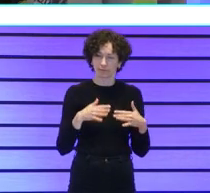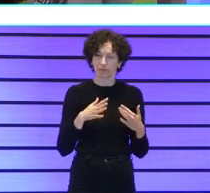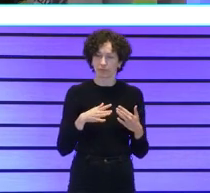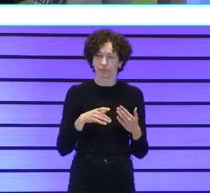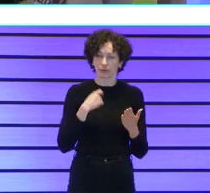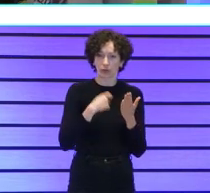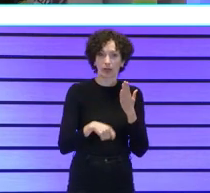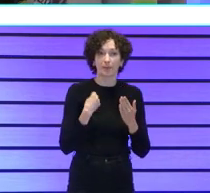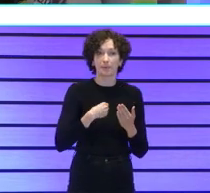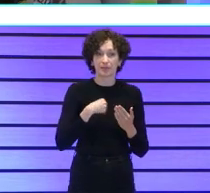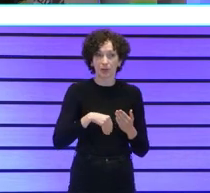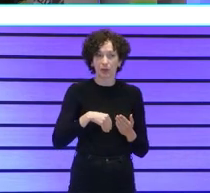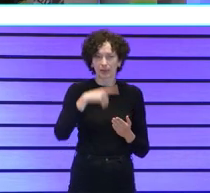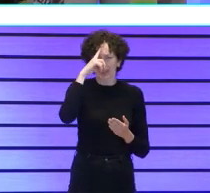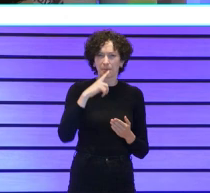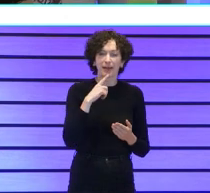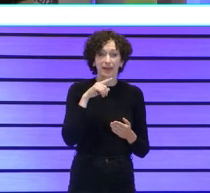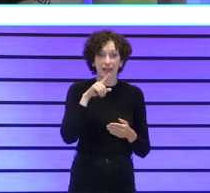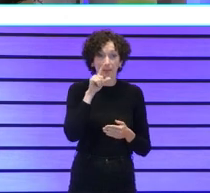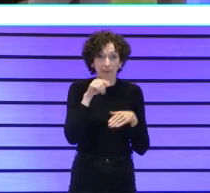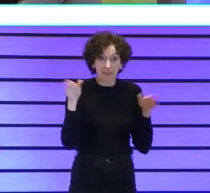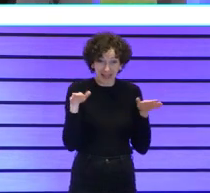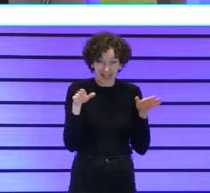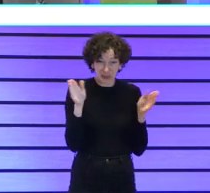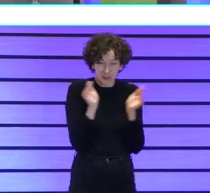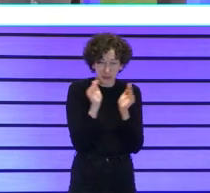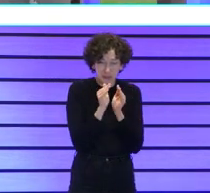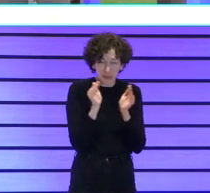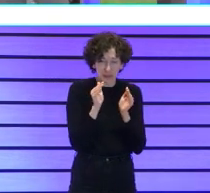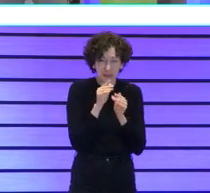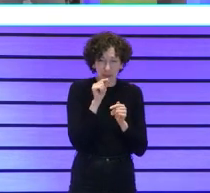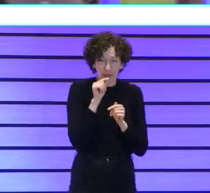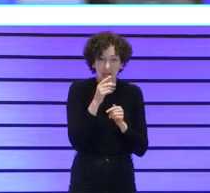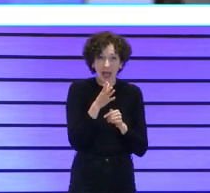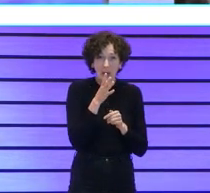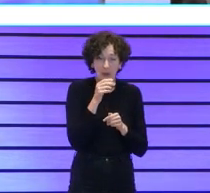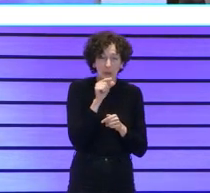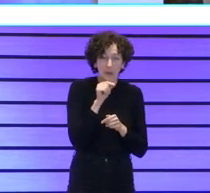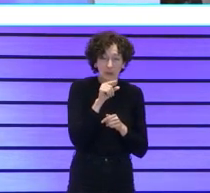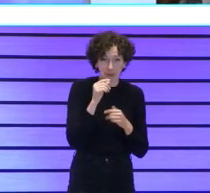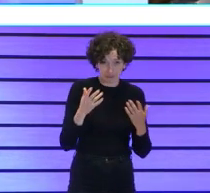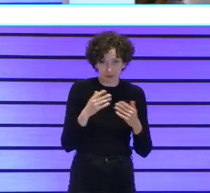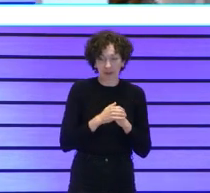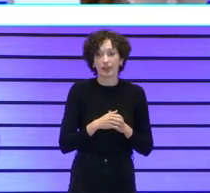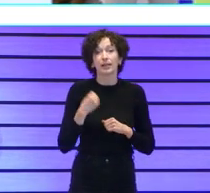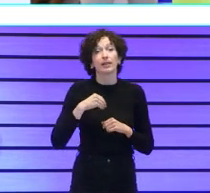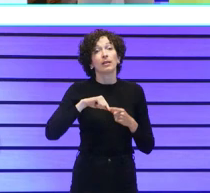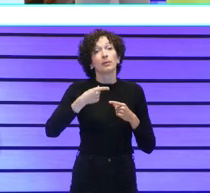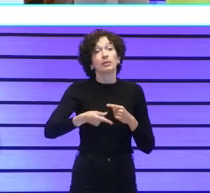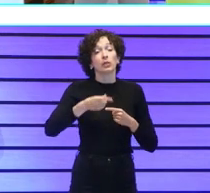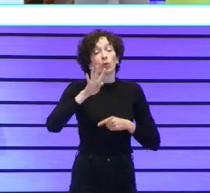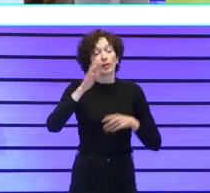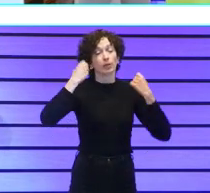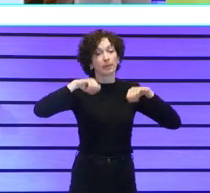imagen del colibrí llevando agua a cada uno, tenemos que hacer lo que podamos. Luego tuvimos las cuatro prácticas excelentes, ODSEando,